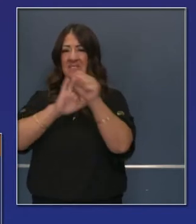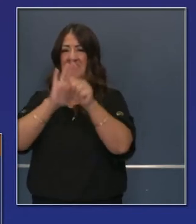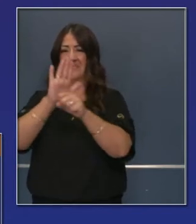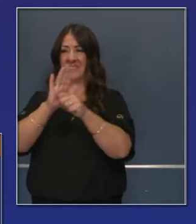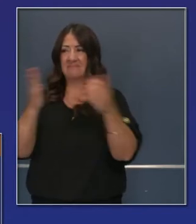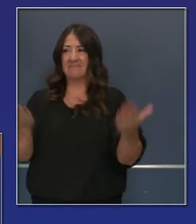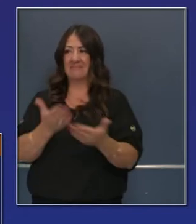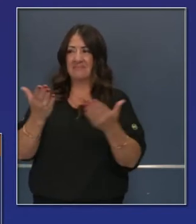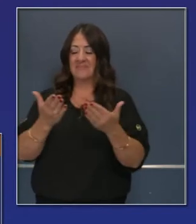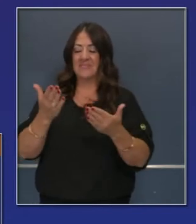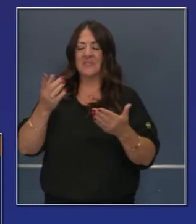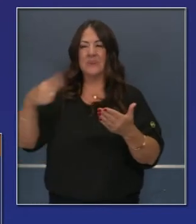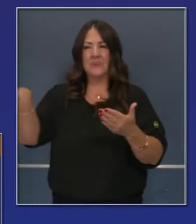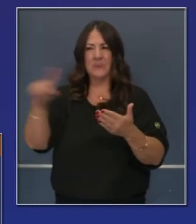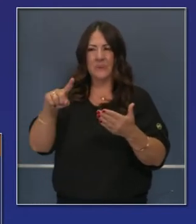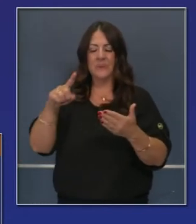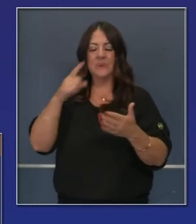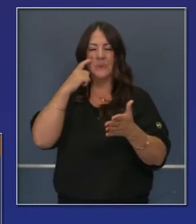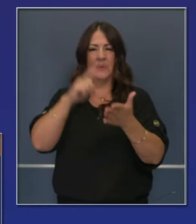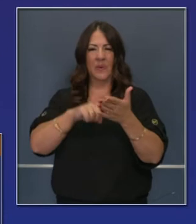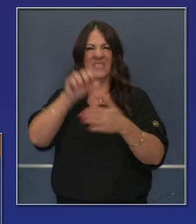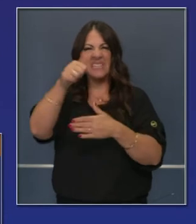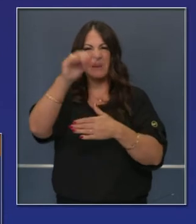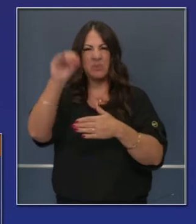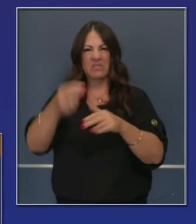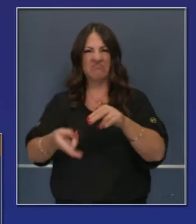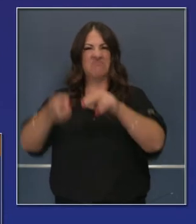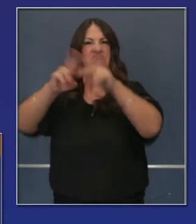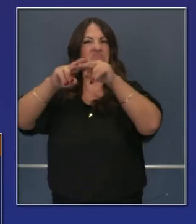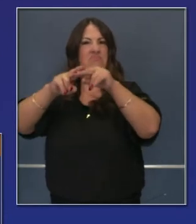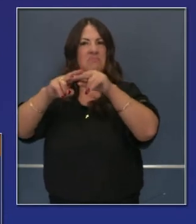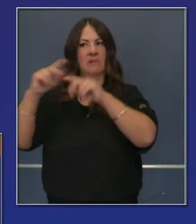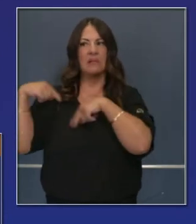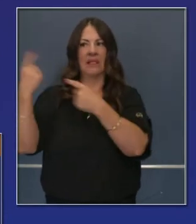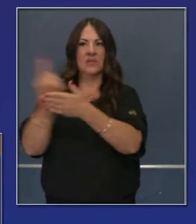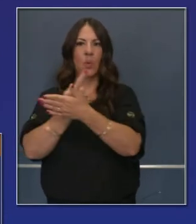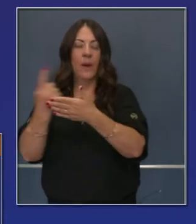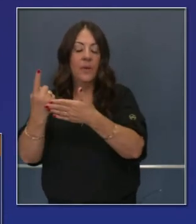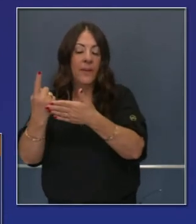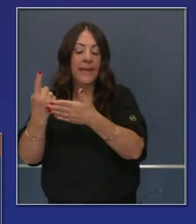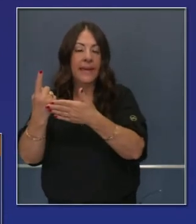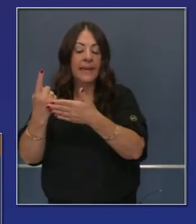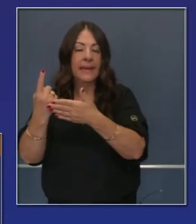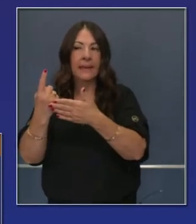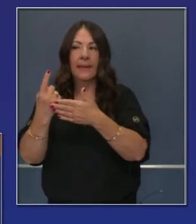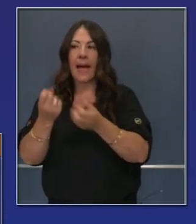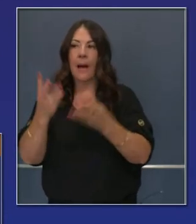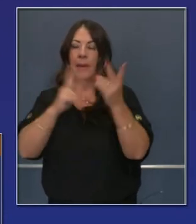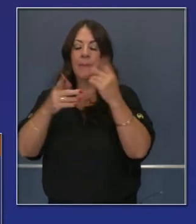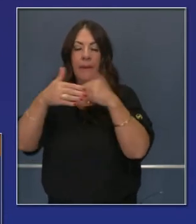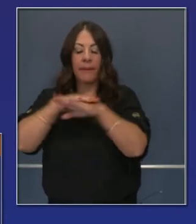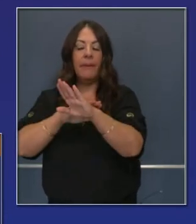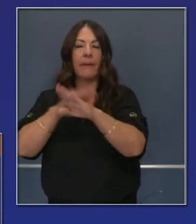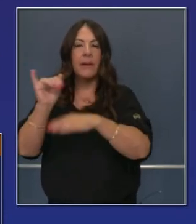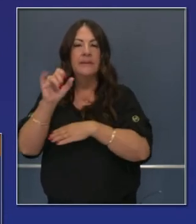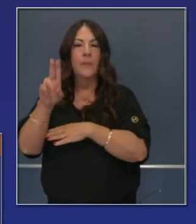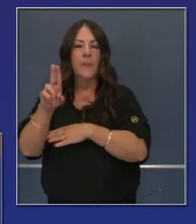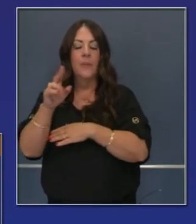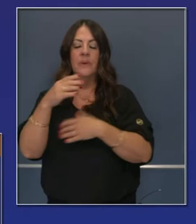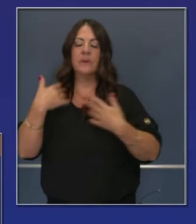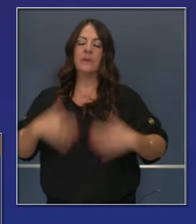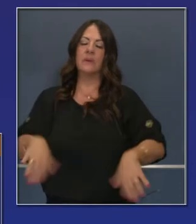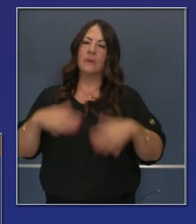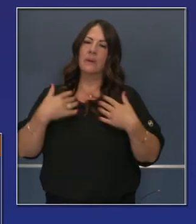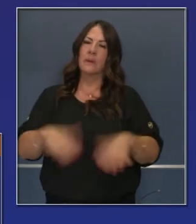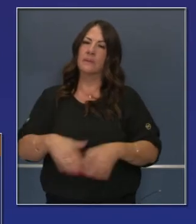38 estados en este país que han visto un aumento de 10% en los últimos 7 días de número de casos